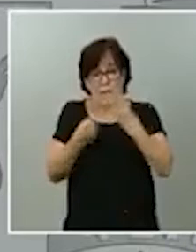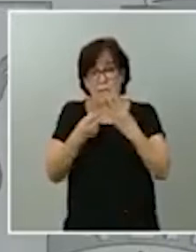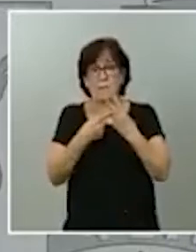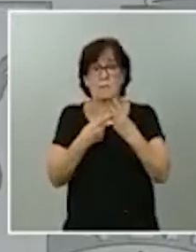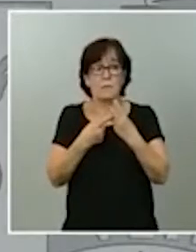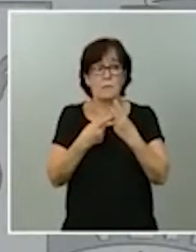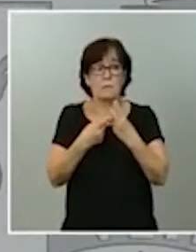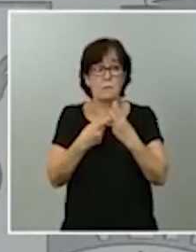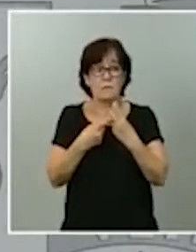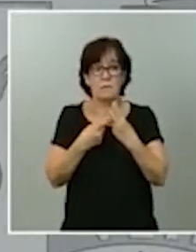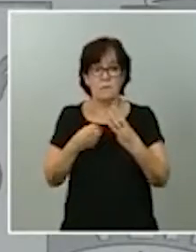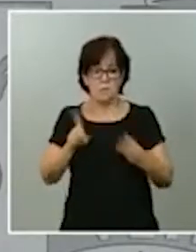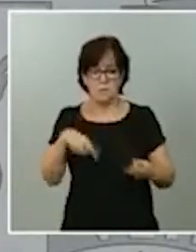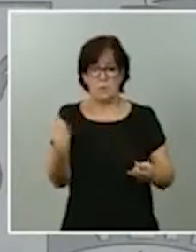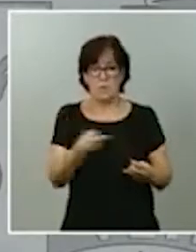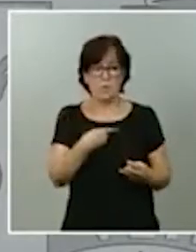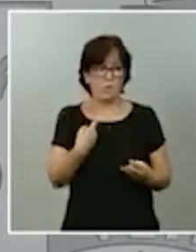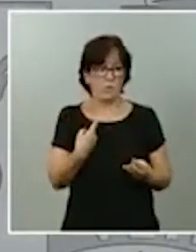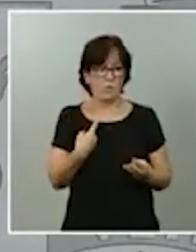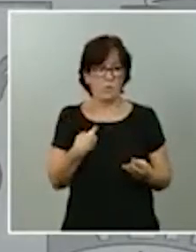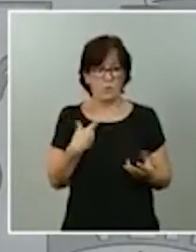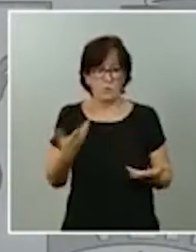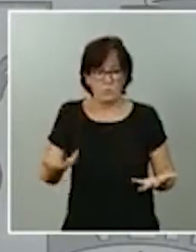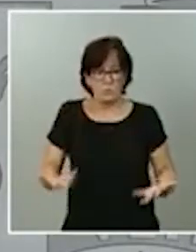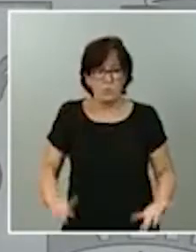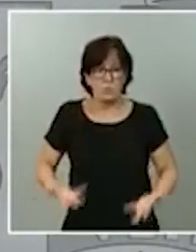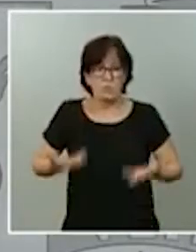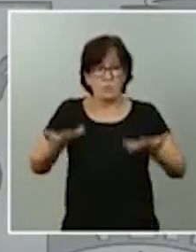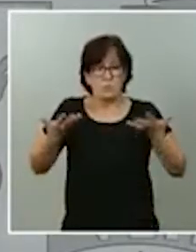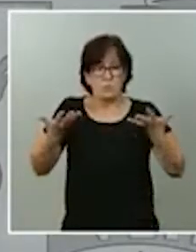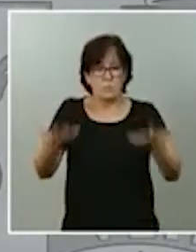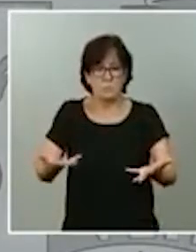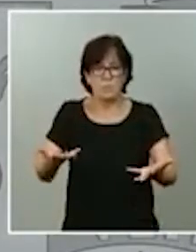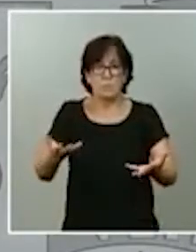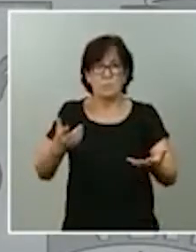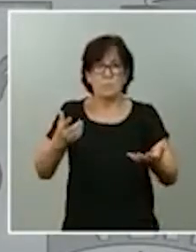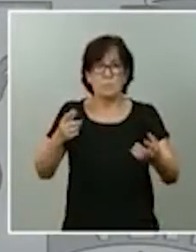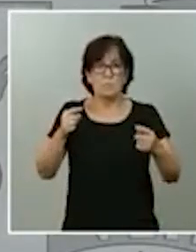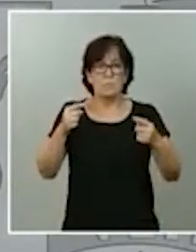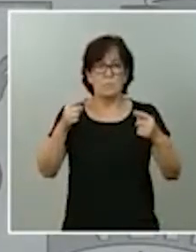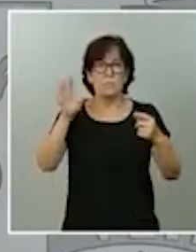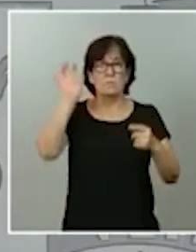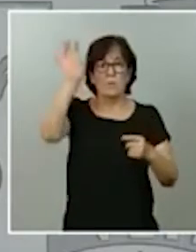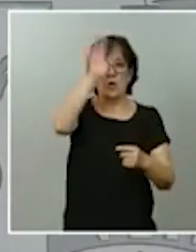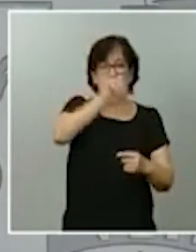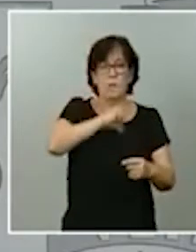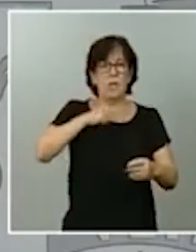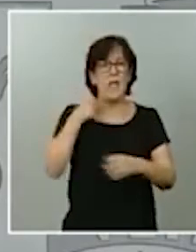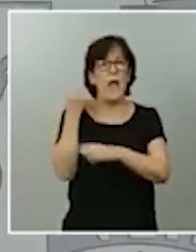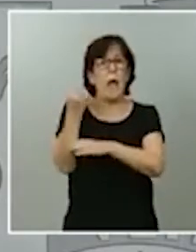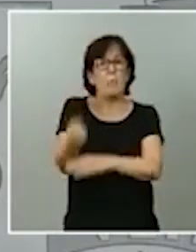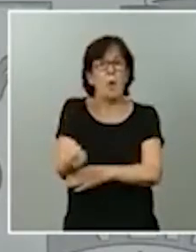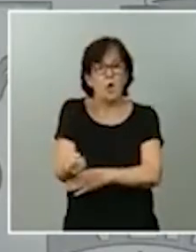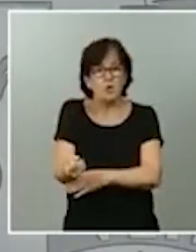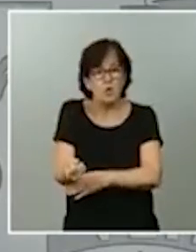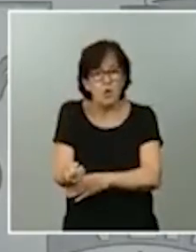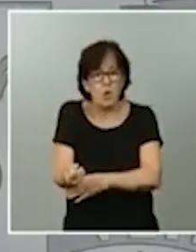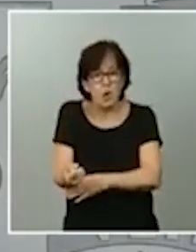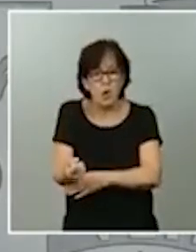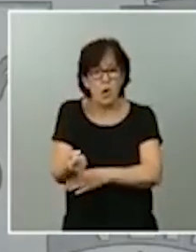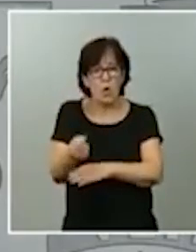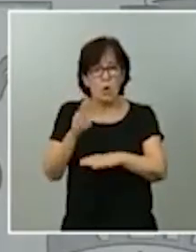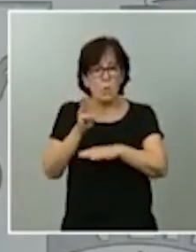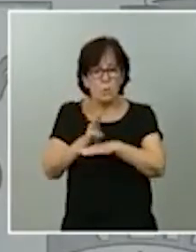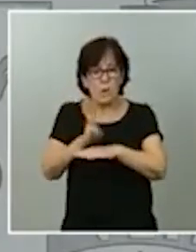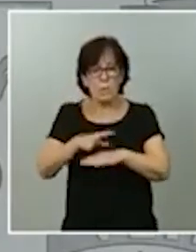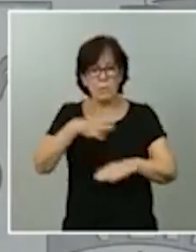nosotros estamos poniendo en manos de las comunidades autónomas el apoyo parlamentario para que ellos puedan solicitar en el